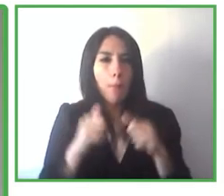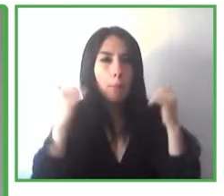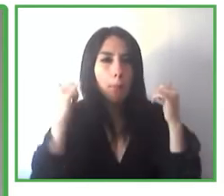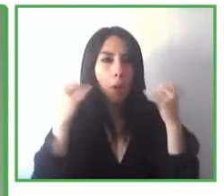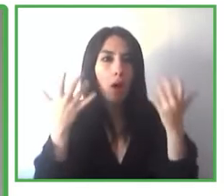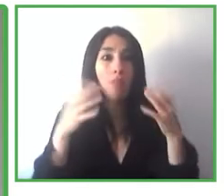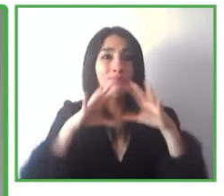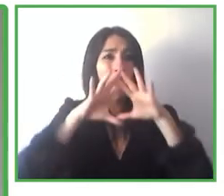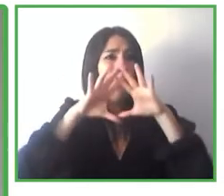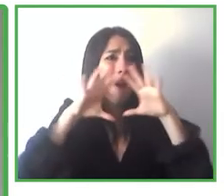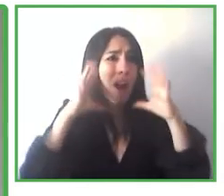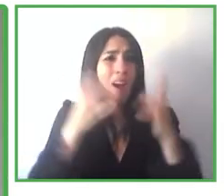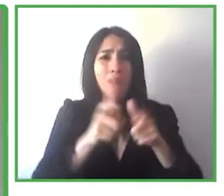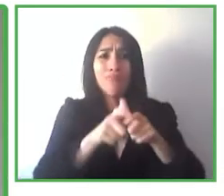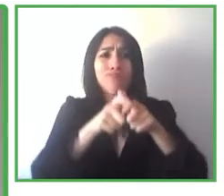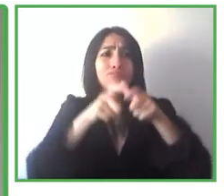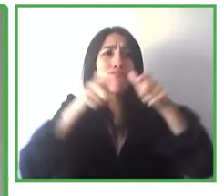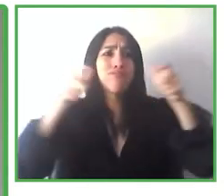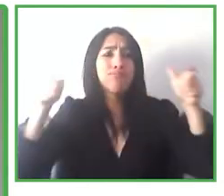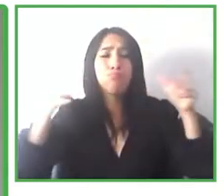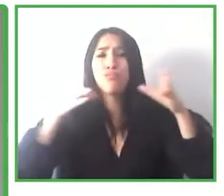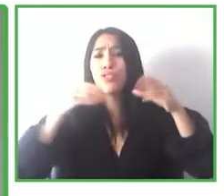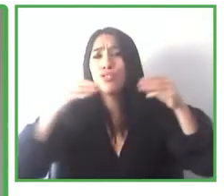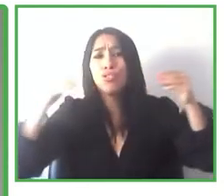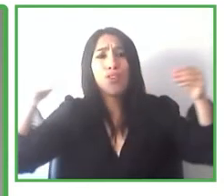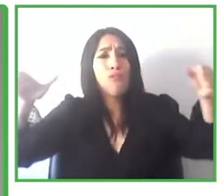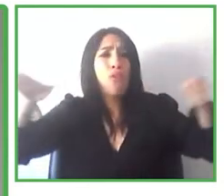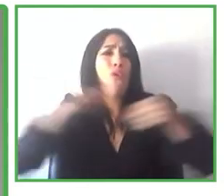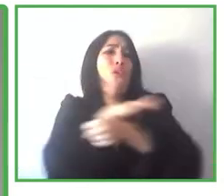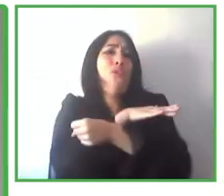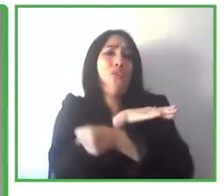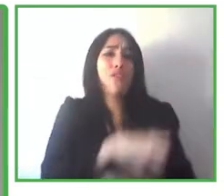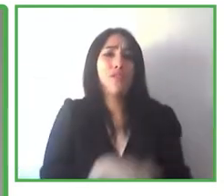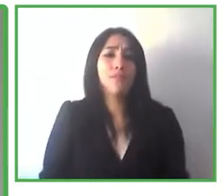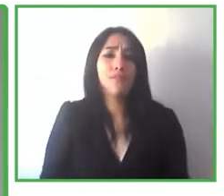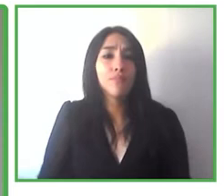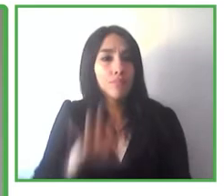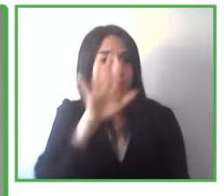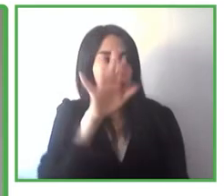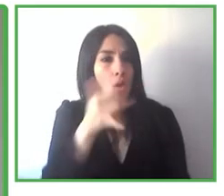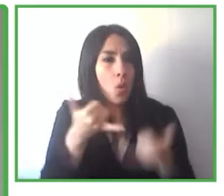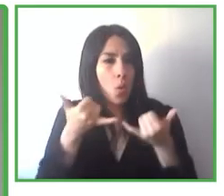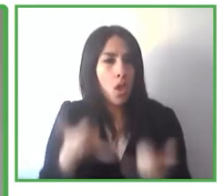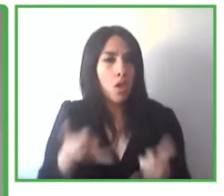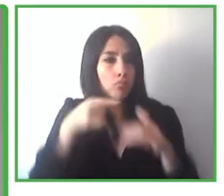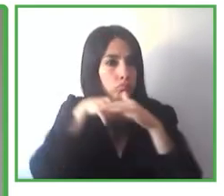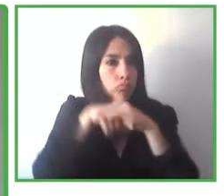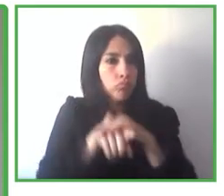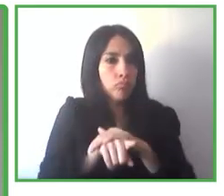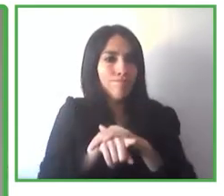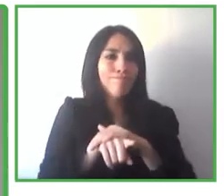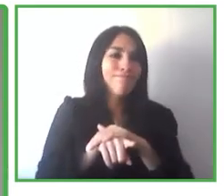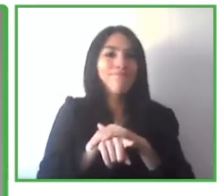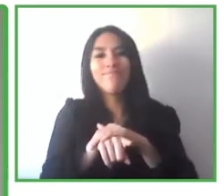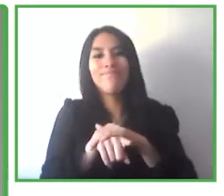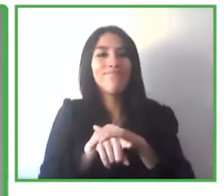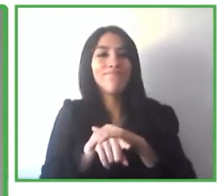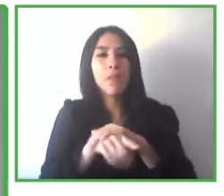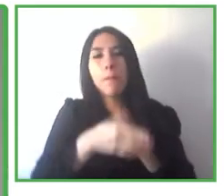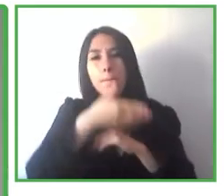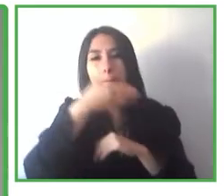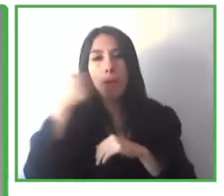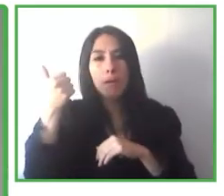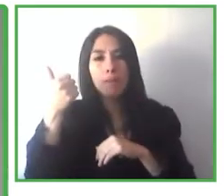así a lo mejor la accesibilidad, aunque está mejorando, la accesibilidad de todos estos videojuegos y de todas las